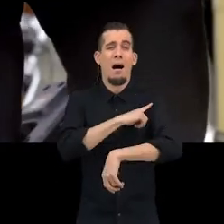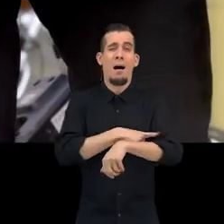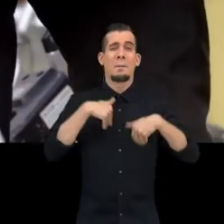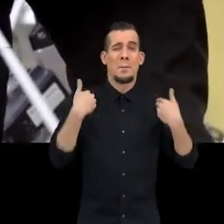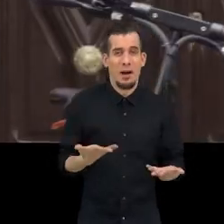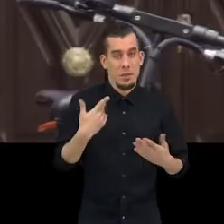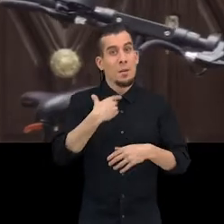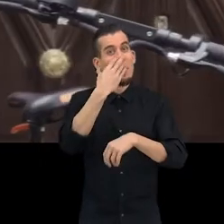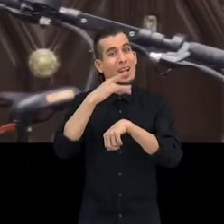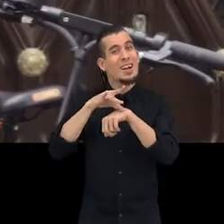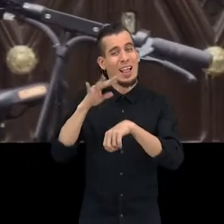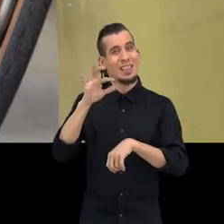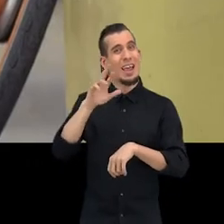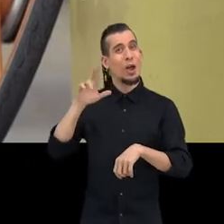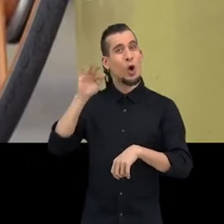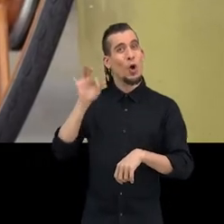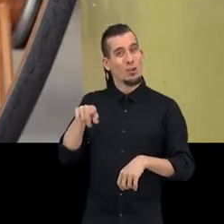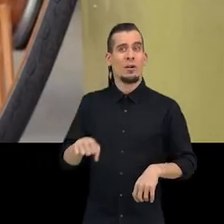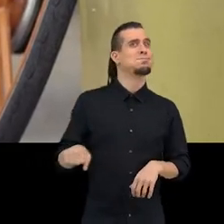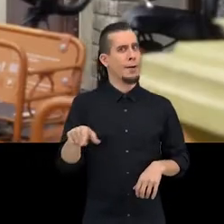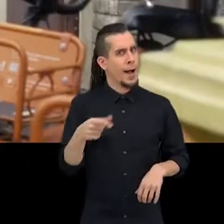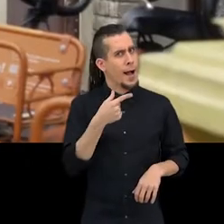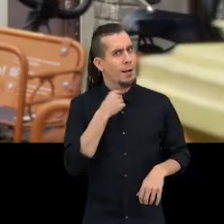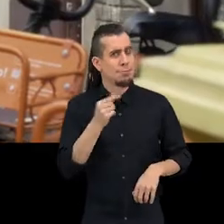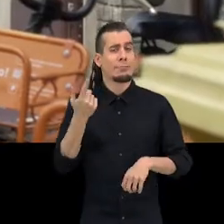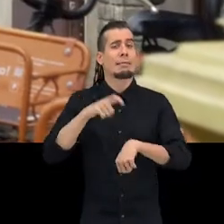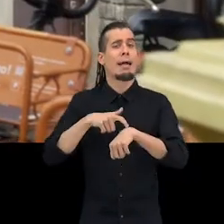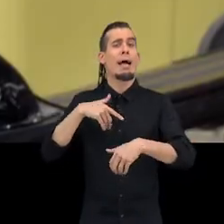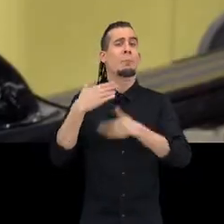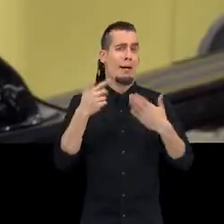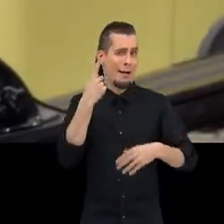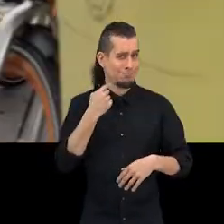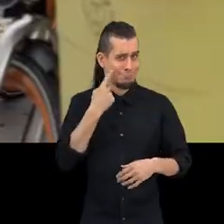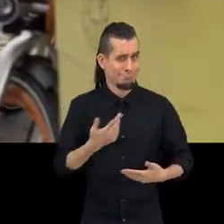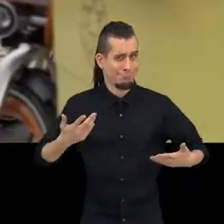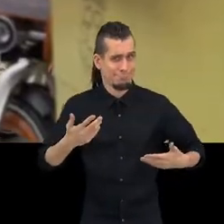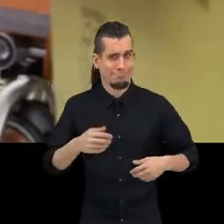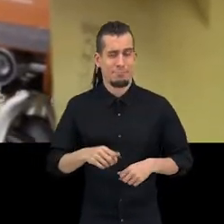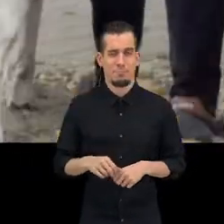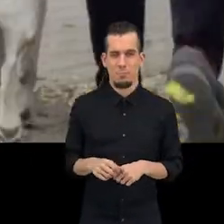deporte Hombre, a Telos mi perro guía no le mola tanto Pero bueno, ya lo irá pillando